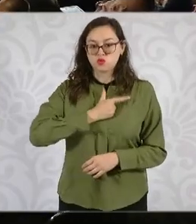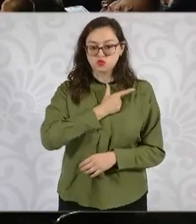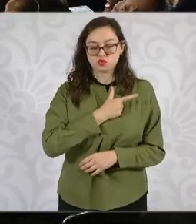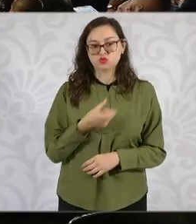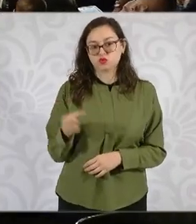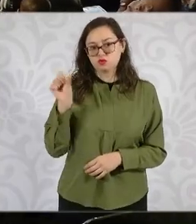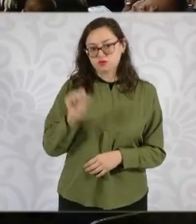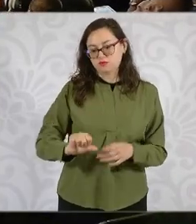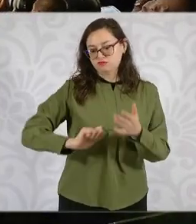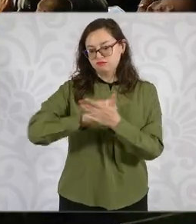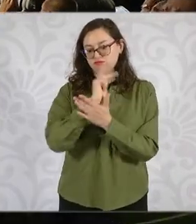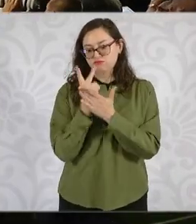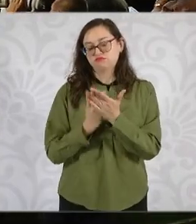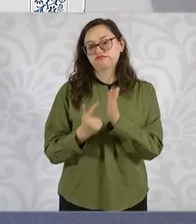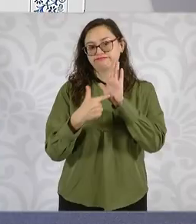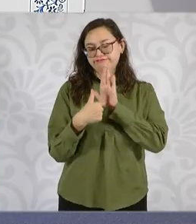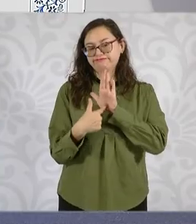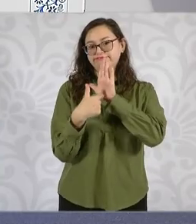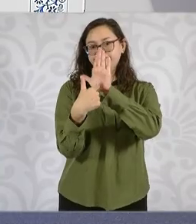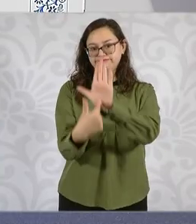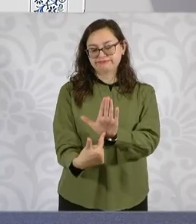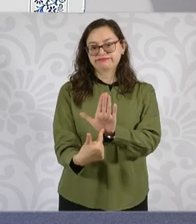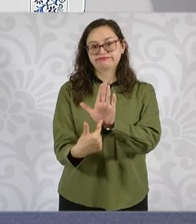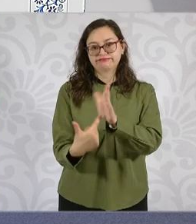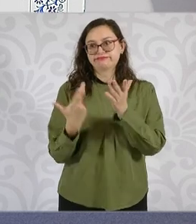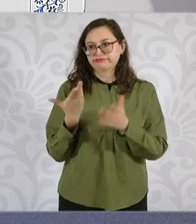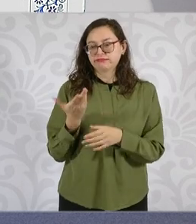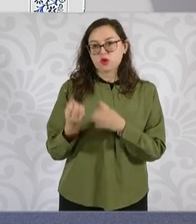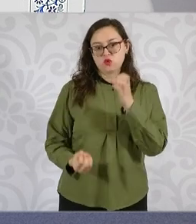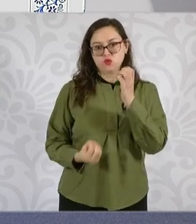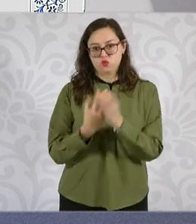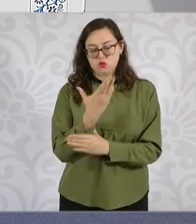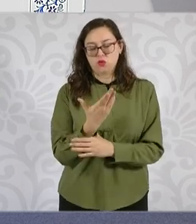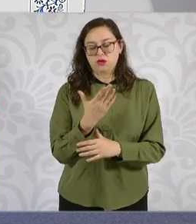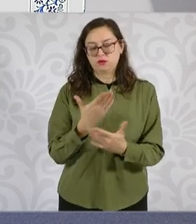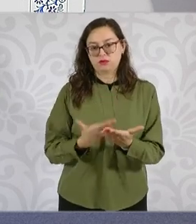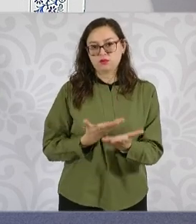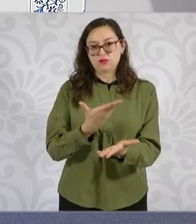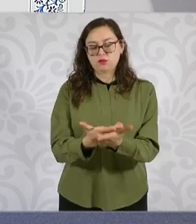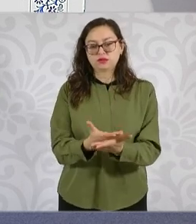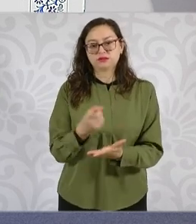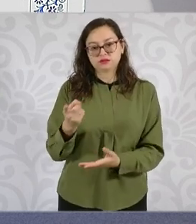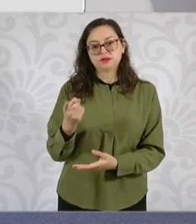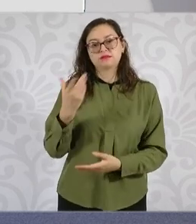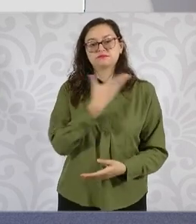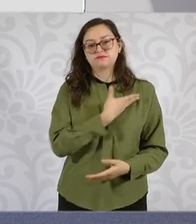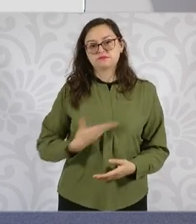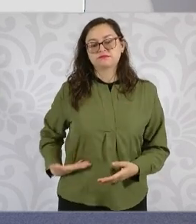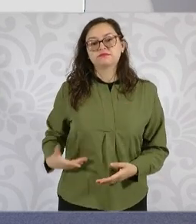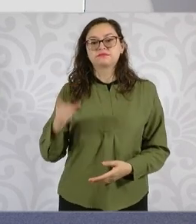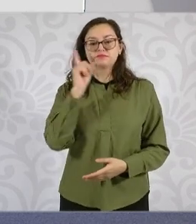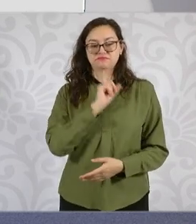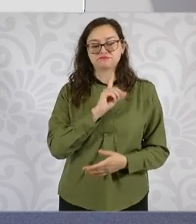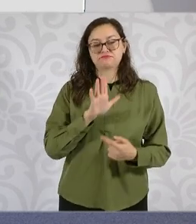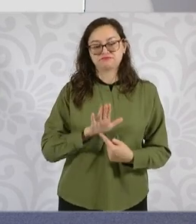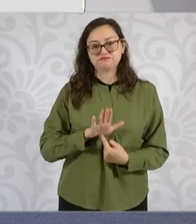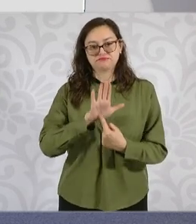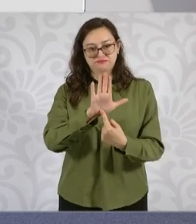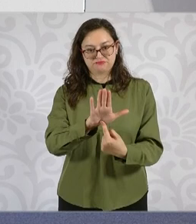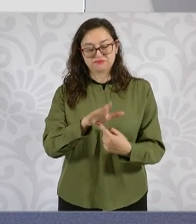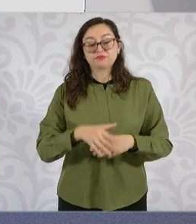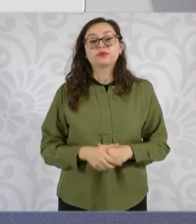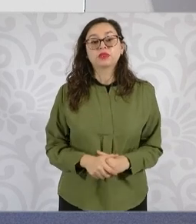prioritarios del gobierno de México, encabezado por la doctora Claudia Sheinbaum. Pues este programa ya tenemos